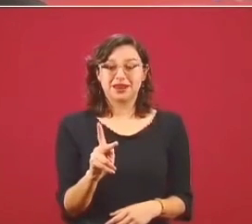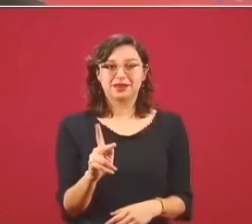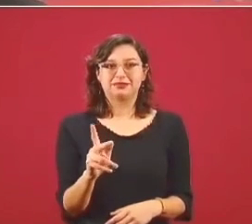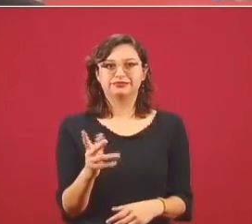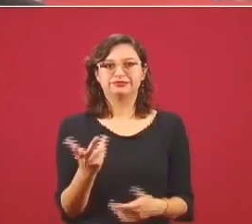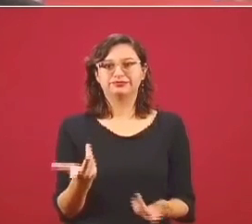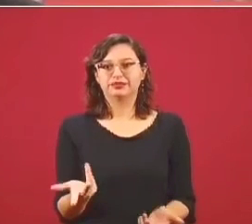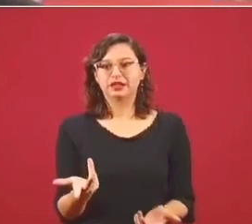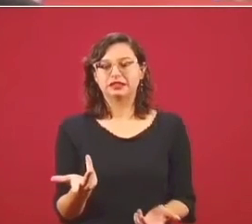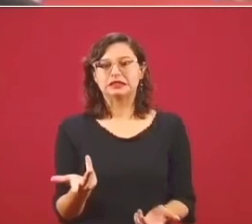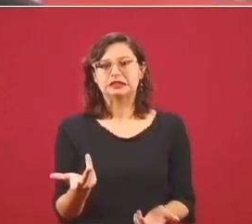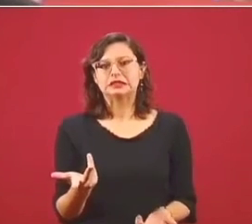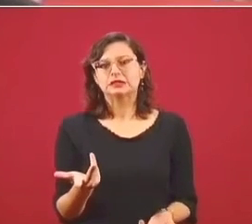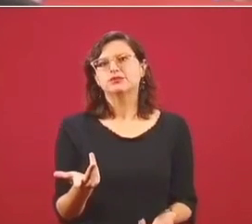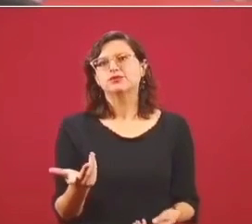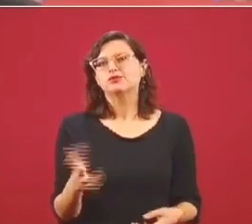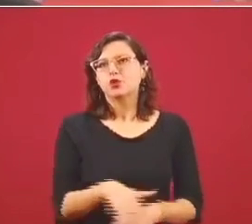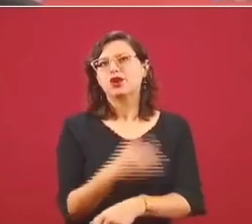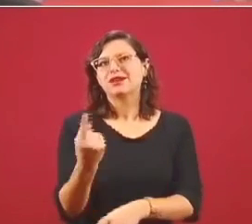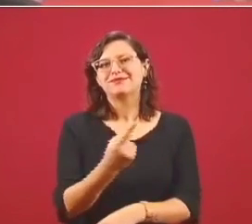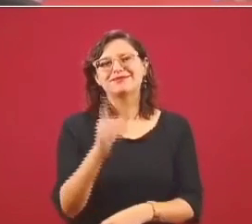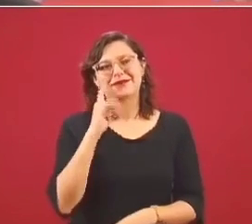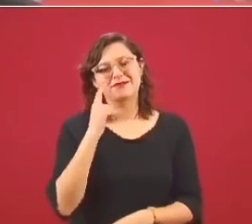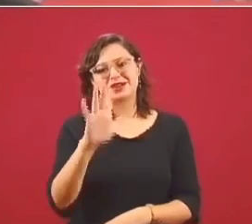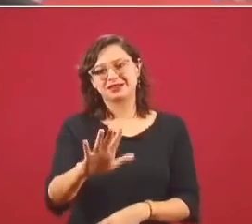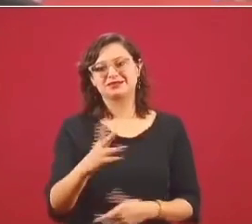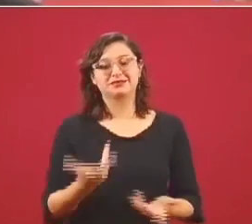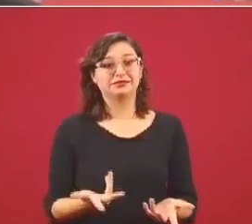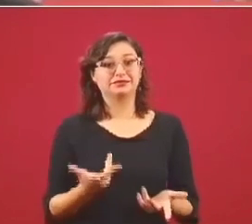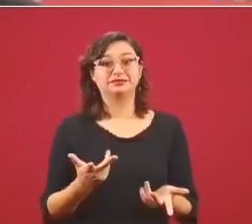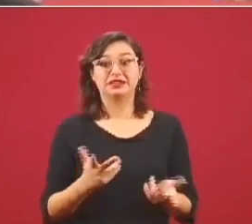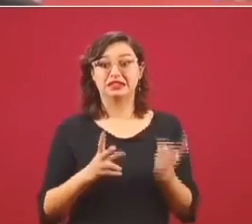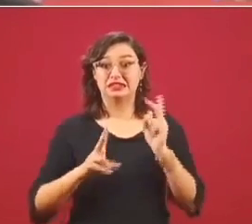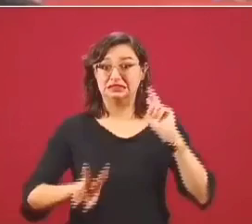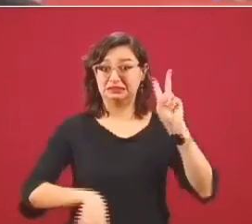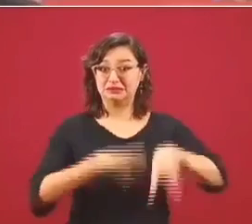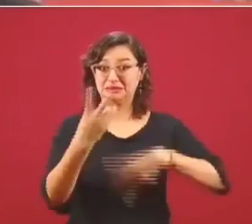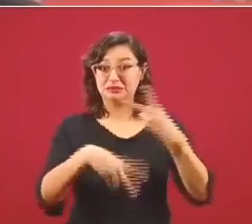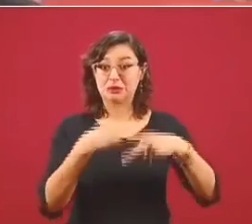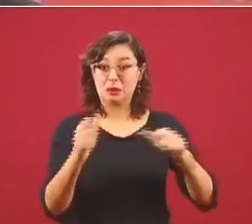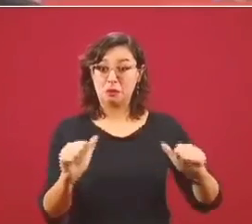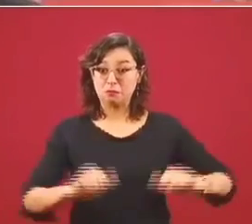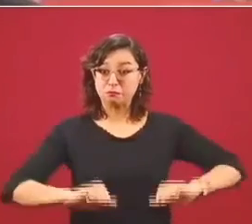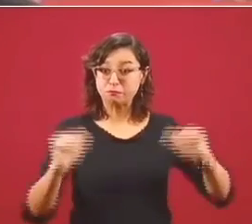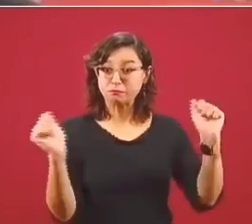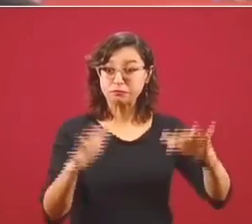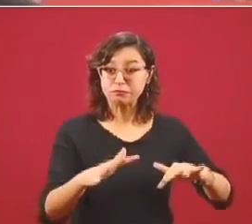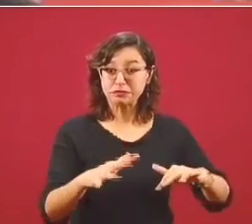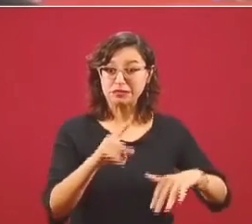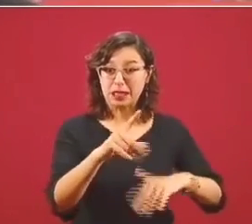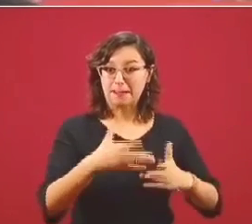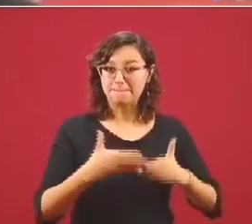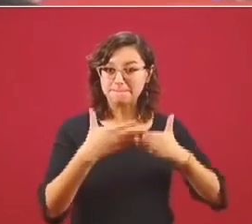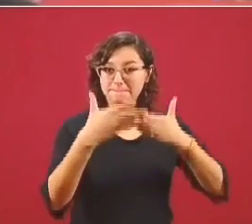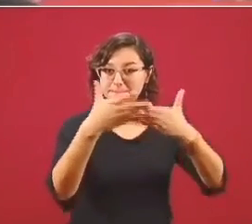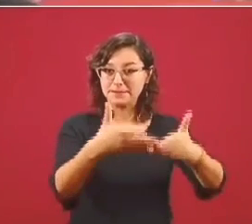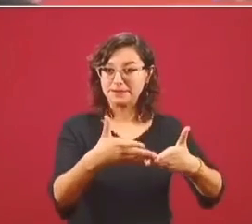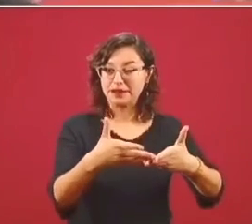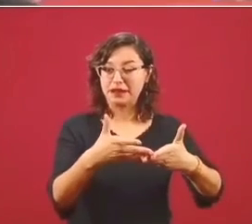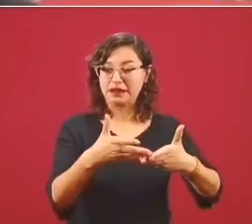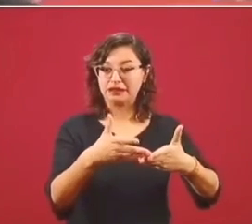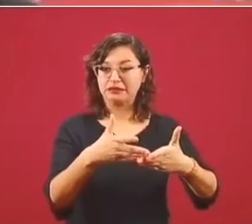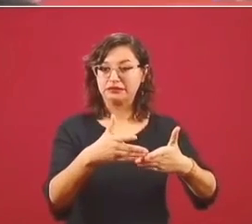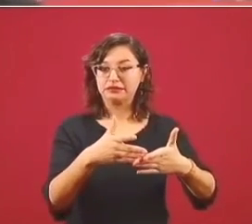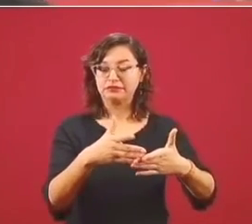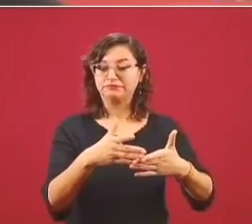asistir como siempre se hace, como es la tradición, a un puerto a